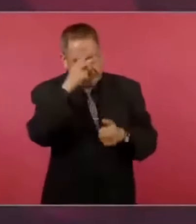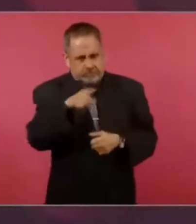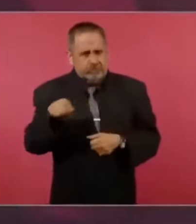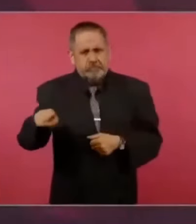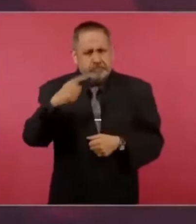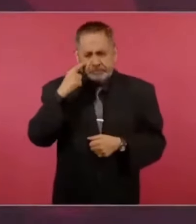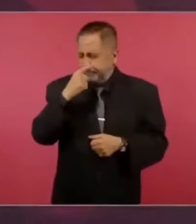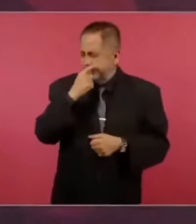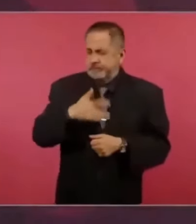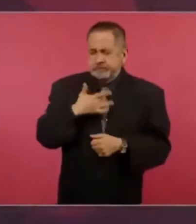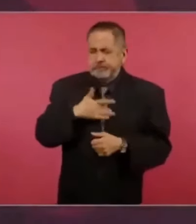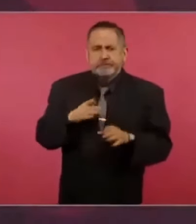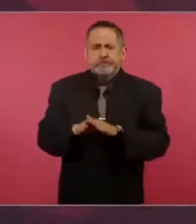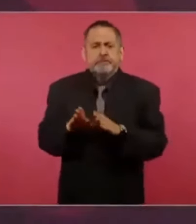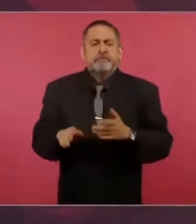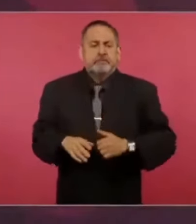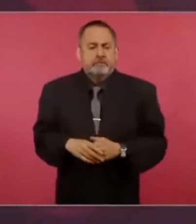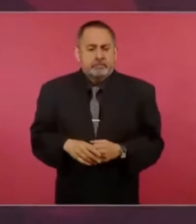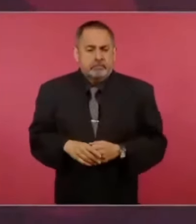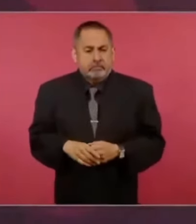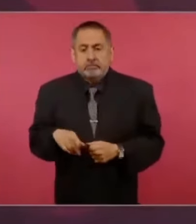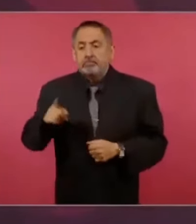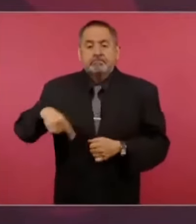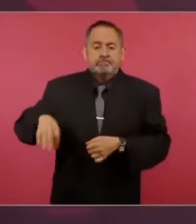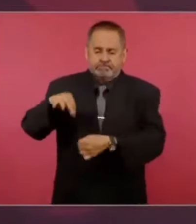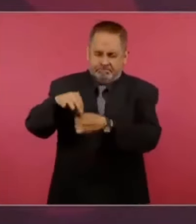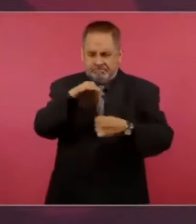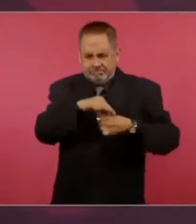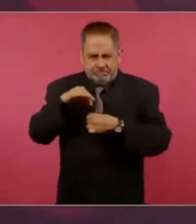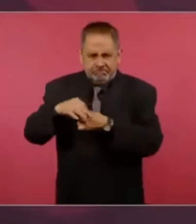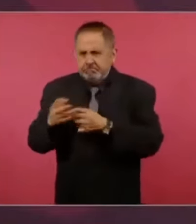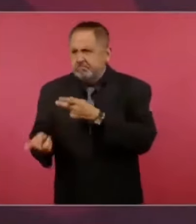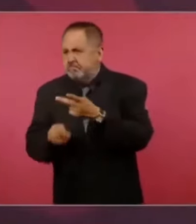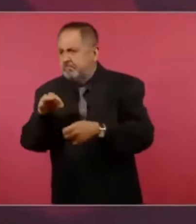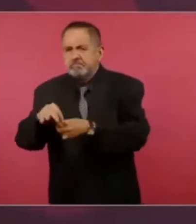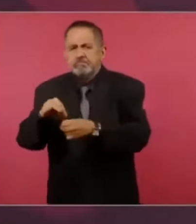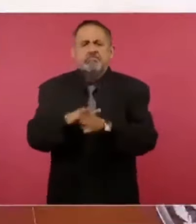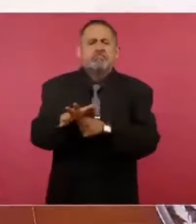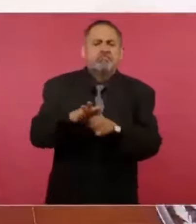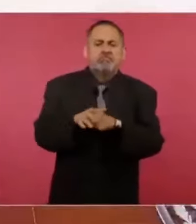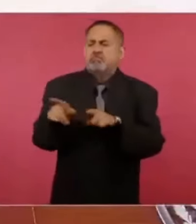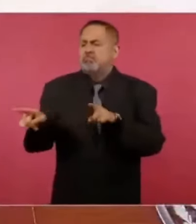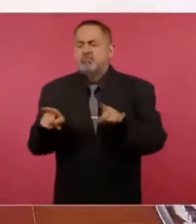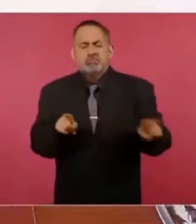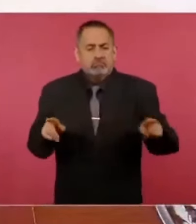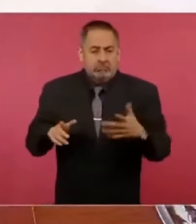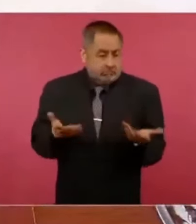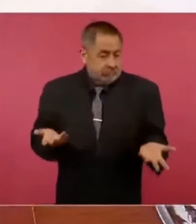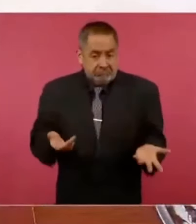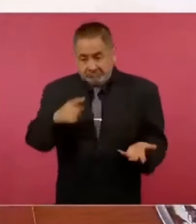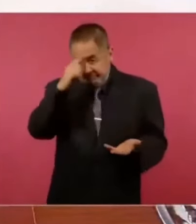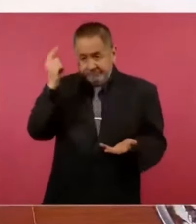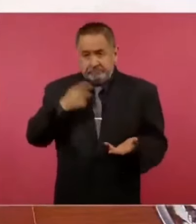parte de México? Con una elección, hubo una consulta.